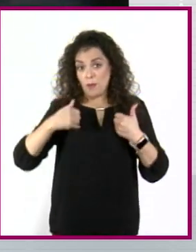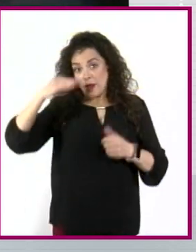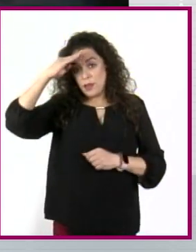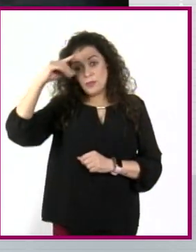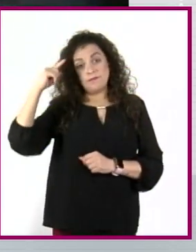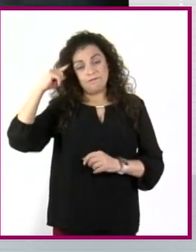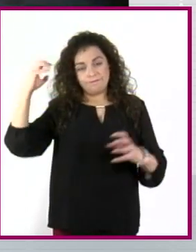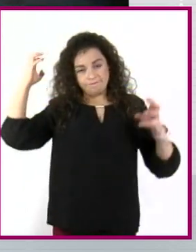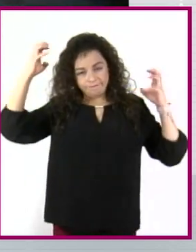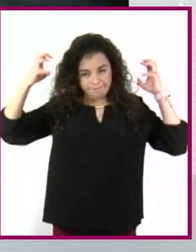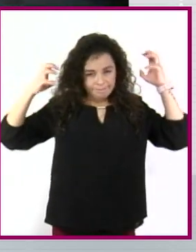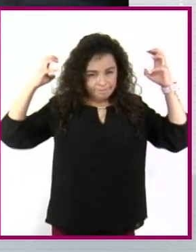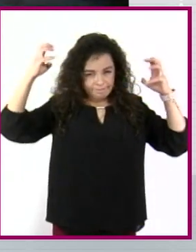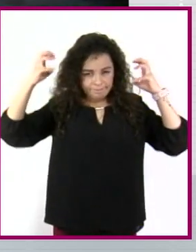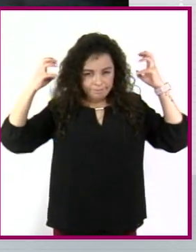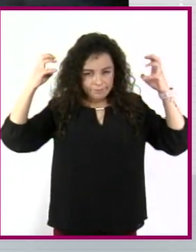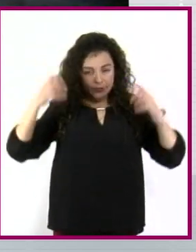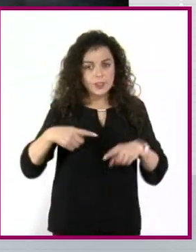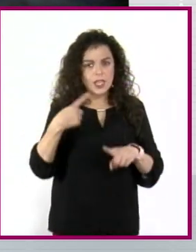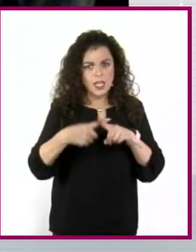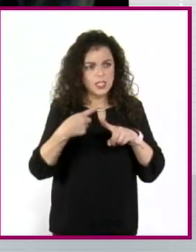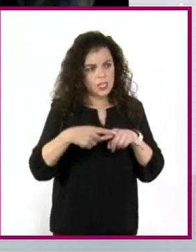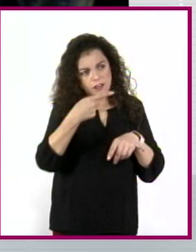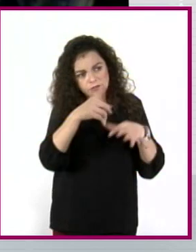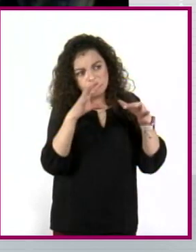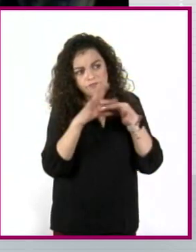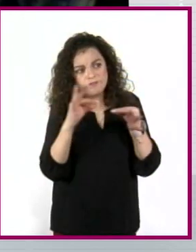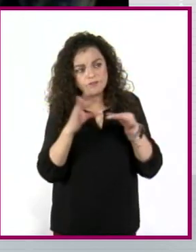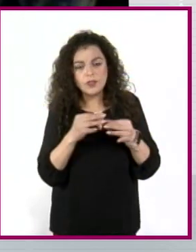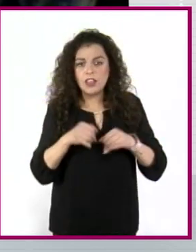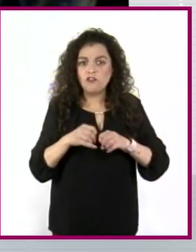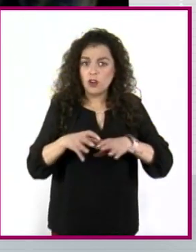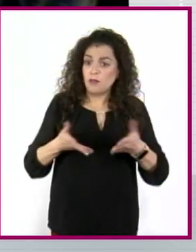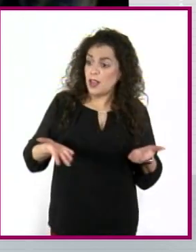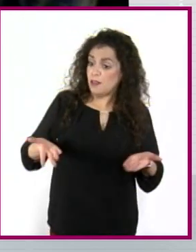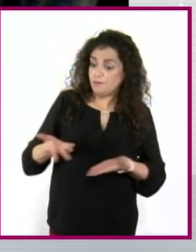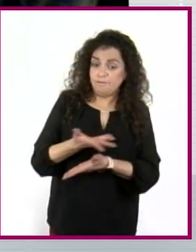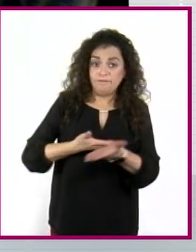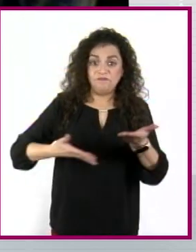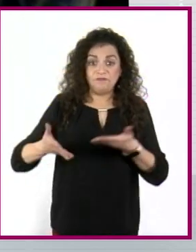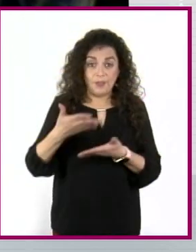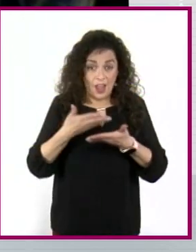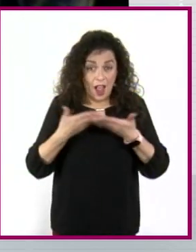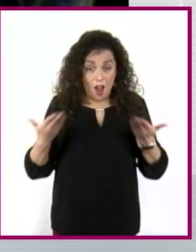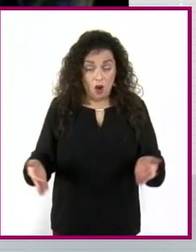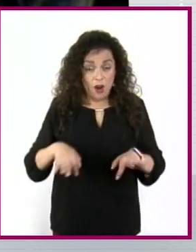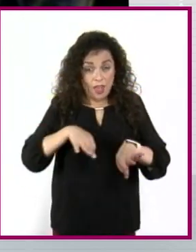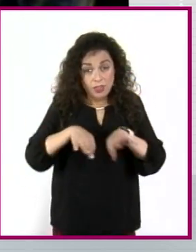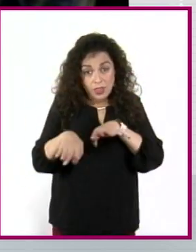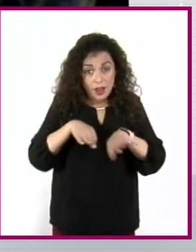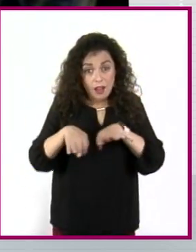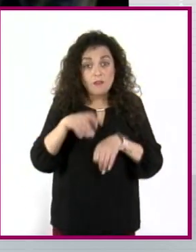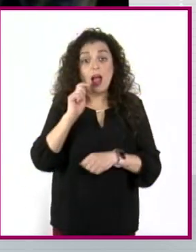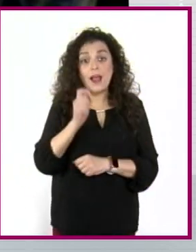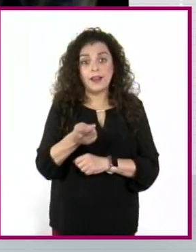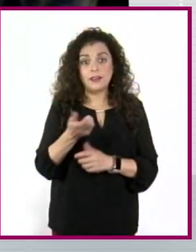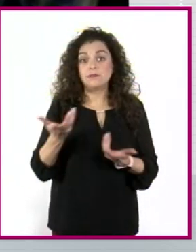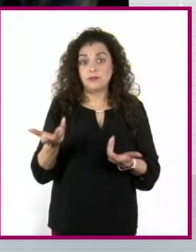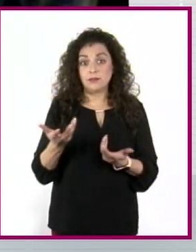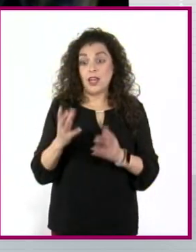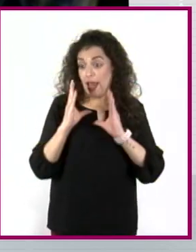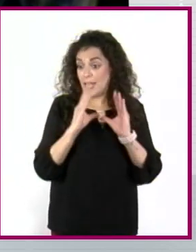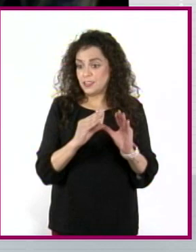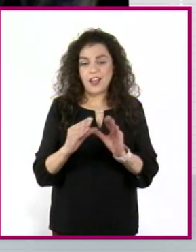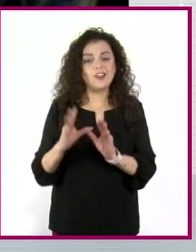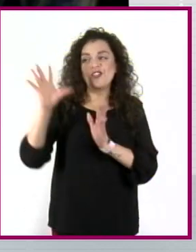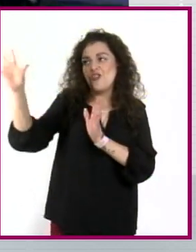extiende a partir de que alguien te lo cuente, a partir de que alguien te comparta la información. Y creo que la labor ahora no es enseñarla, sino replicarla, porque